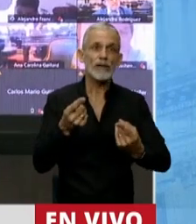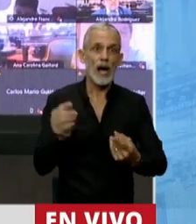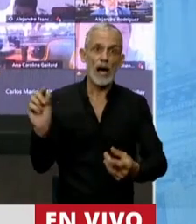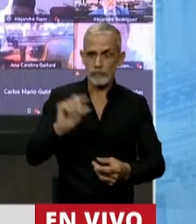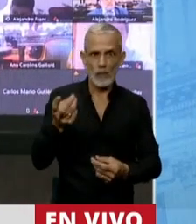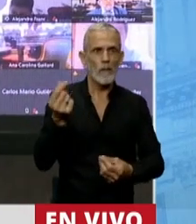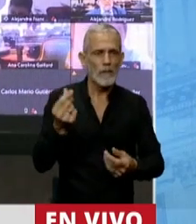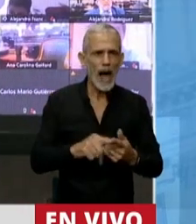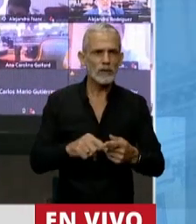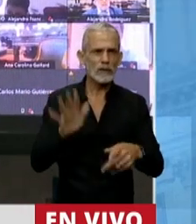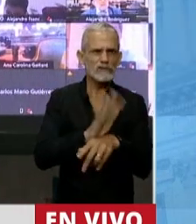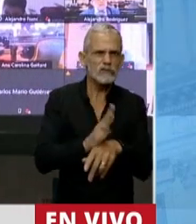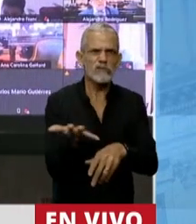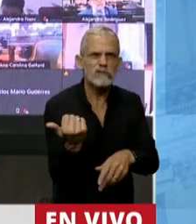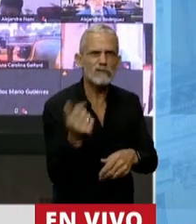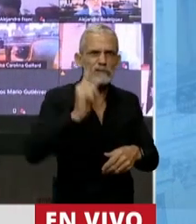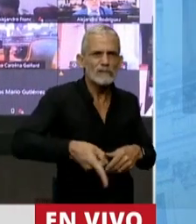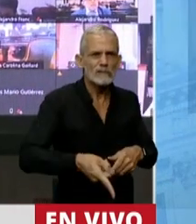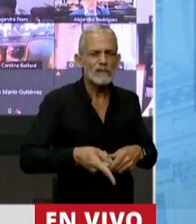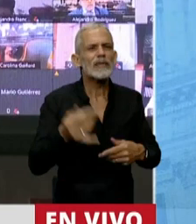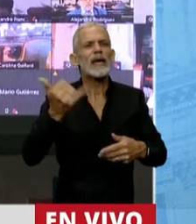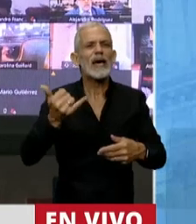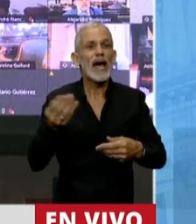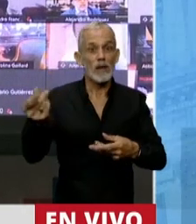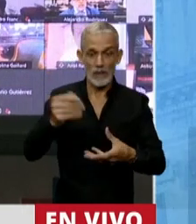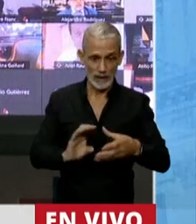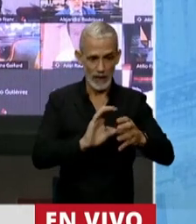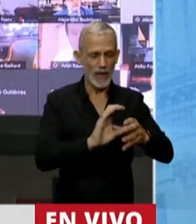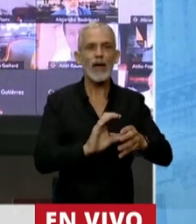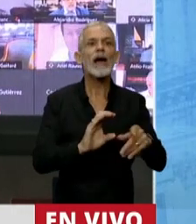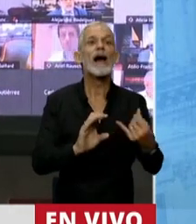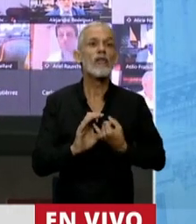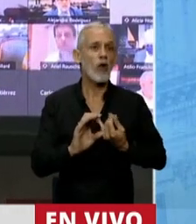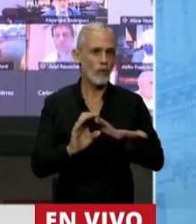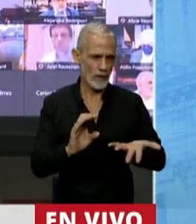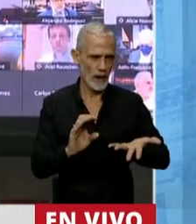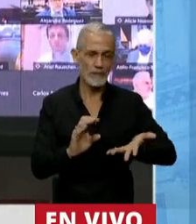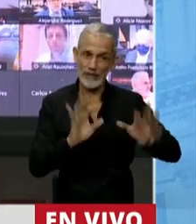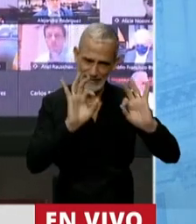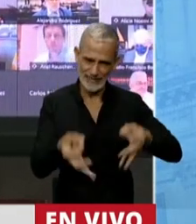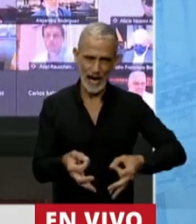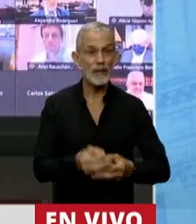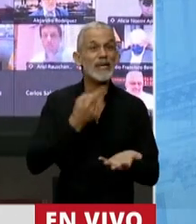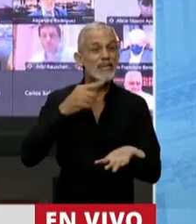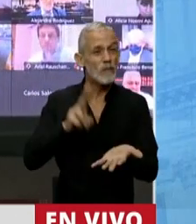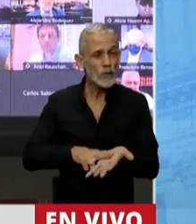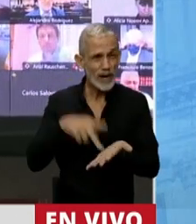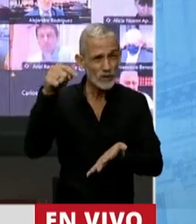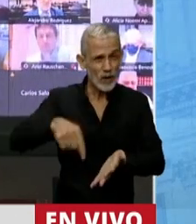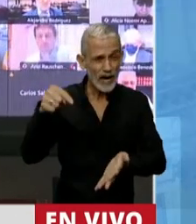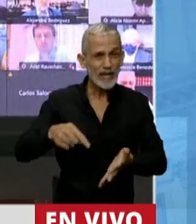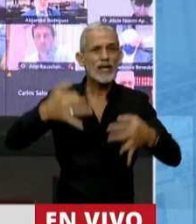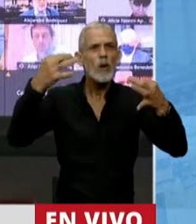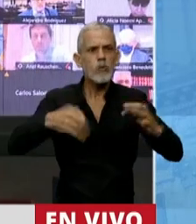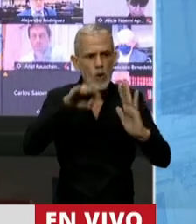dinero, es coercitiva y tiene un destino que es concreto. Y este impuesto no